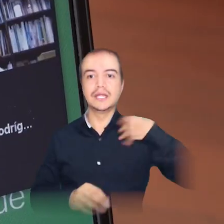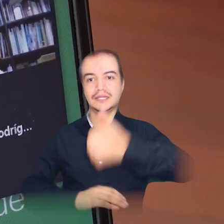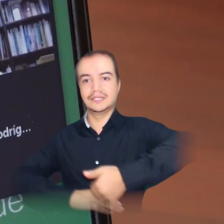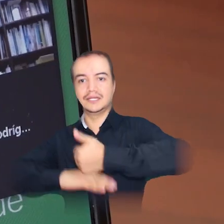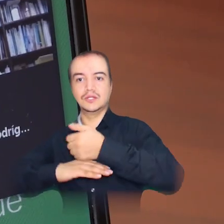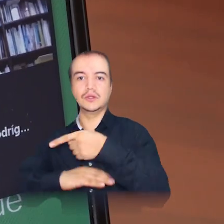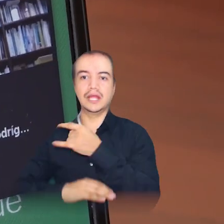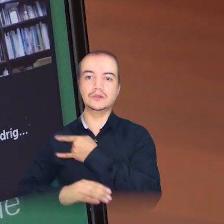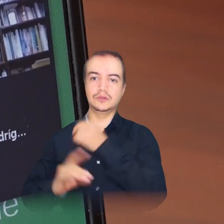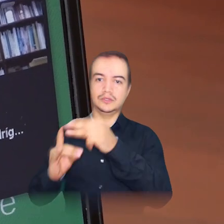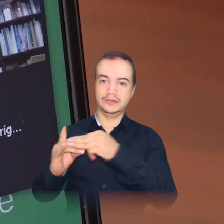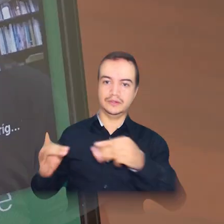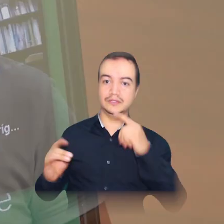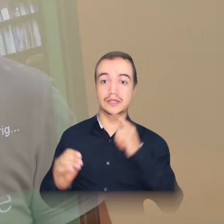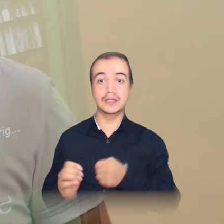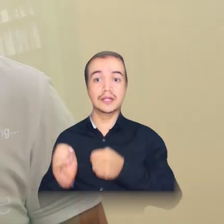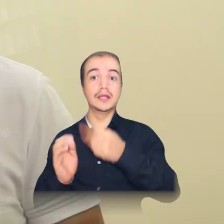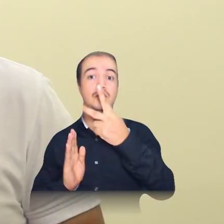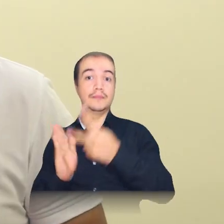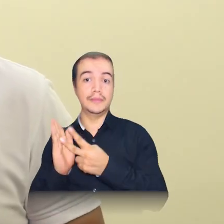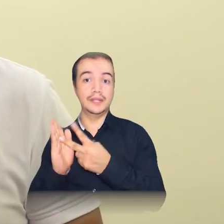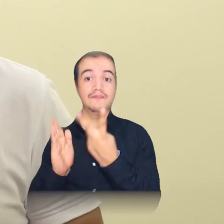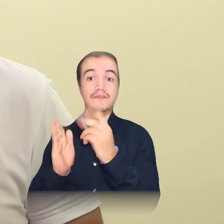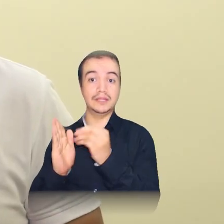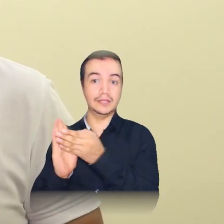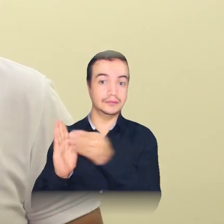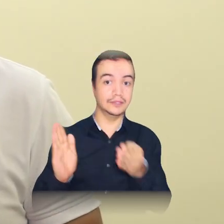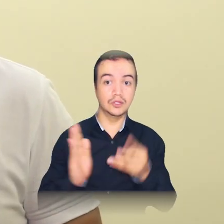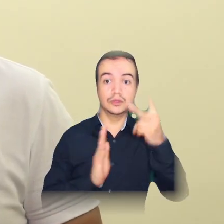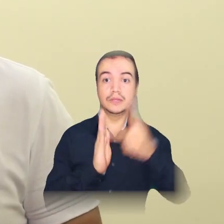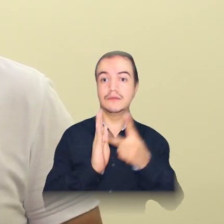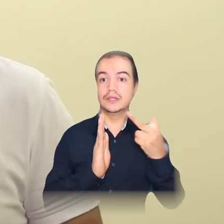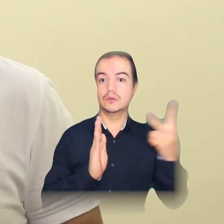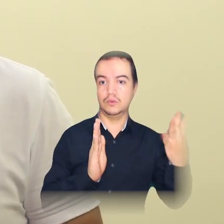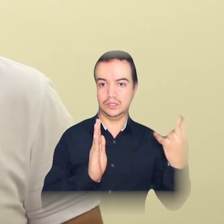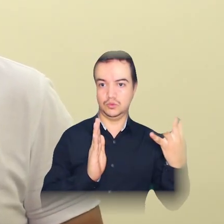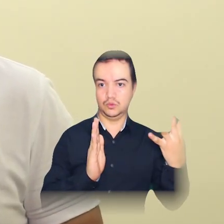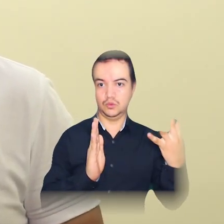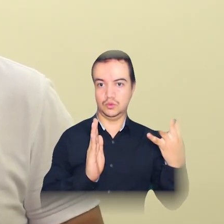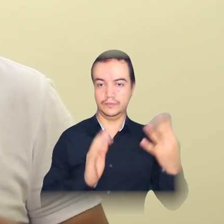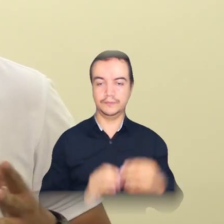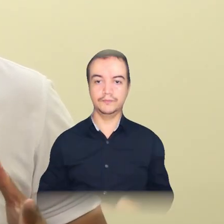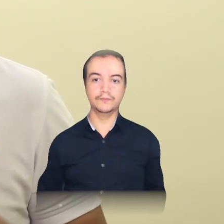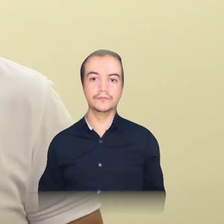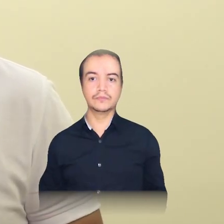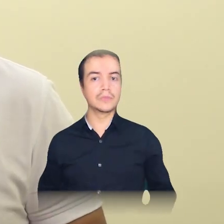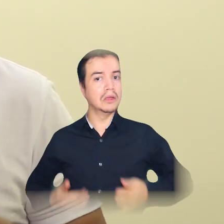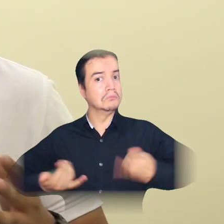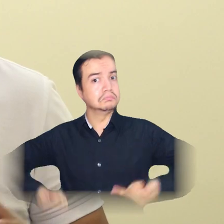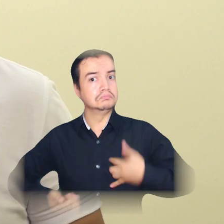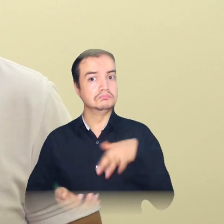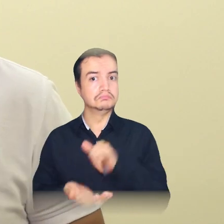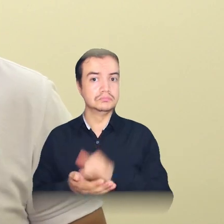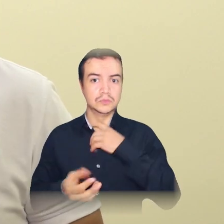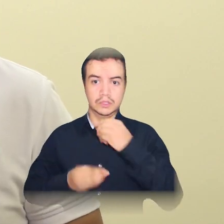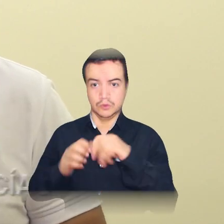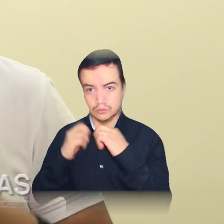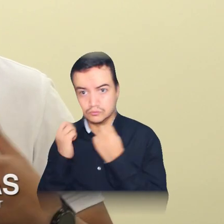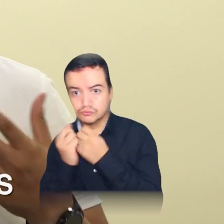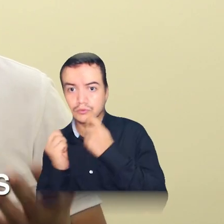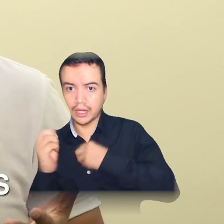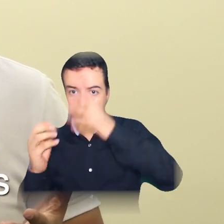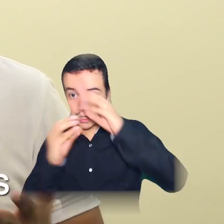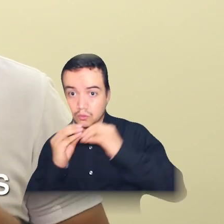-2024. Se va a crear un comité de garantías electorales a través de este acuerdo superior